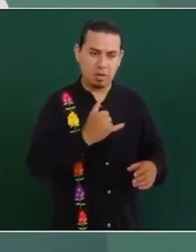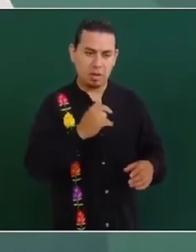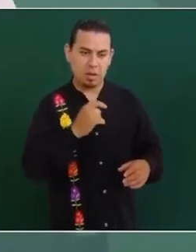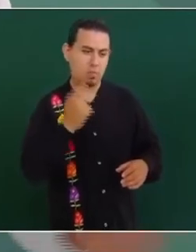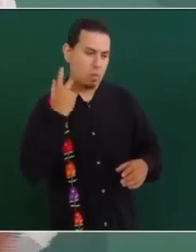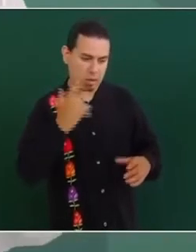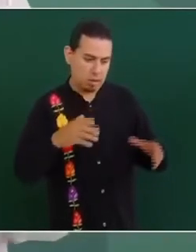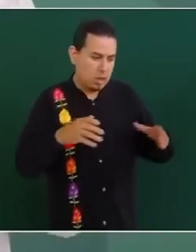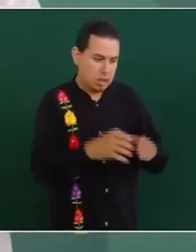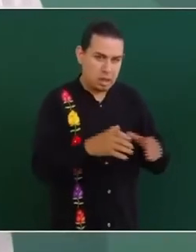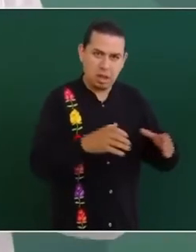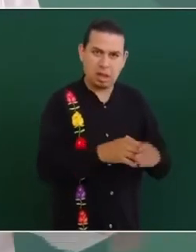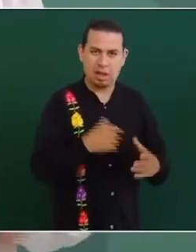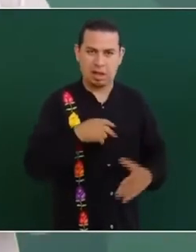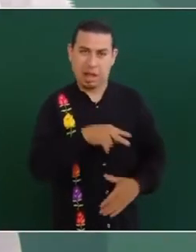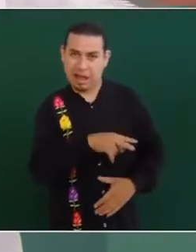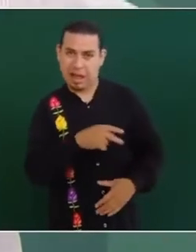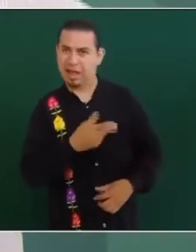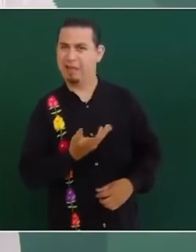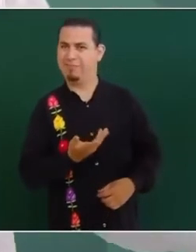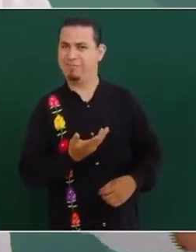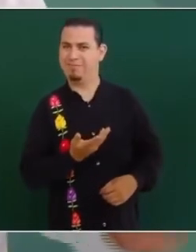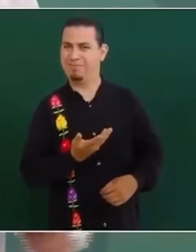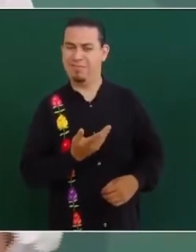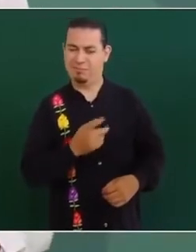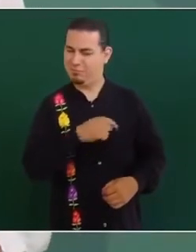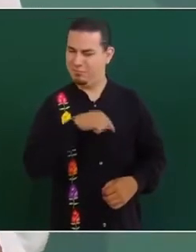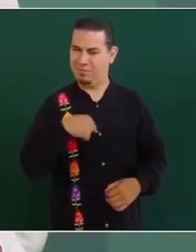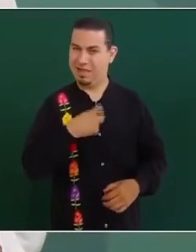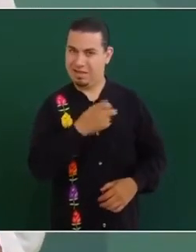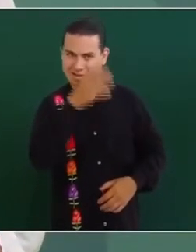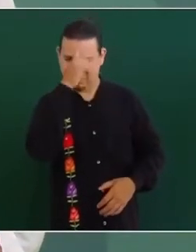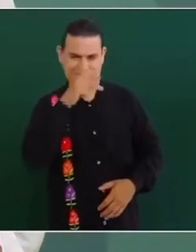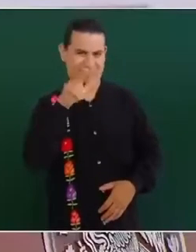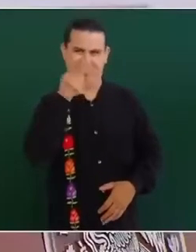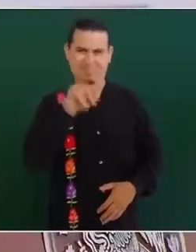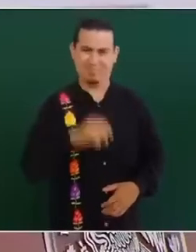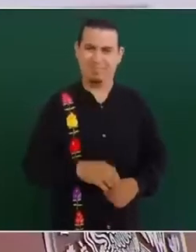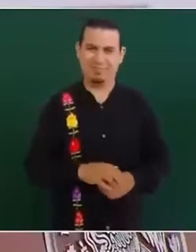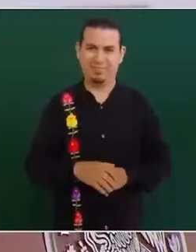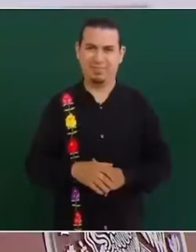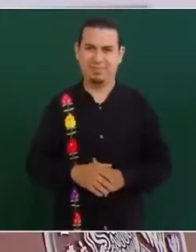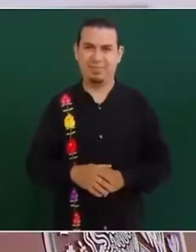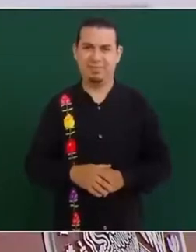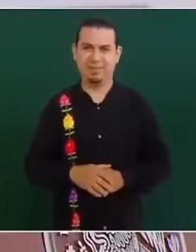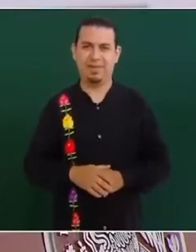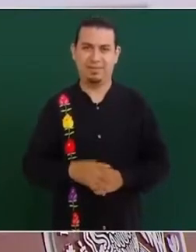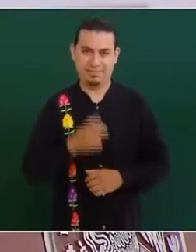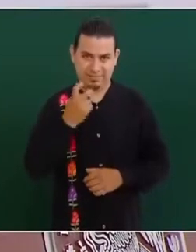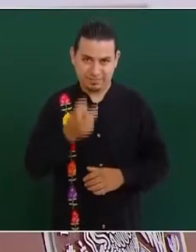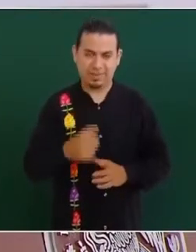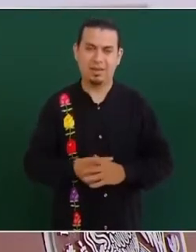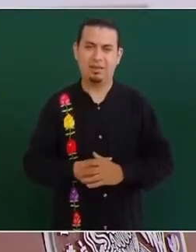pues entonces dicen, nos oponemos. A quién perjudican,